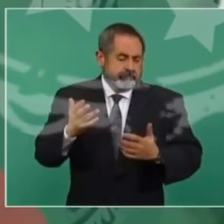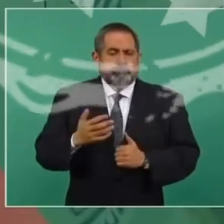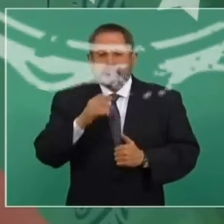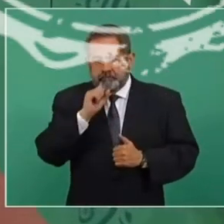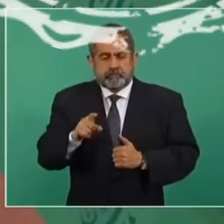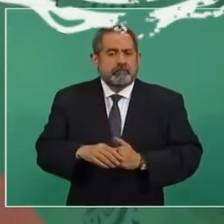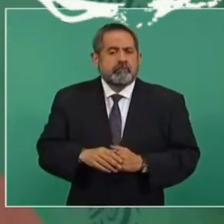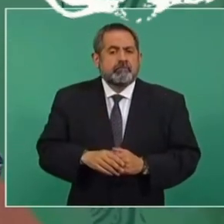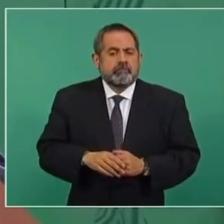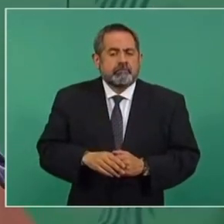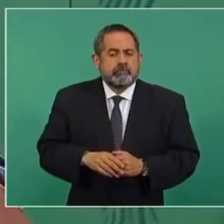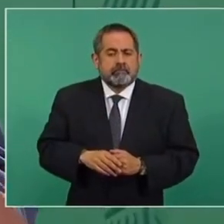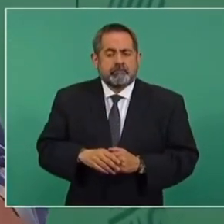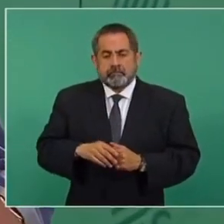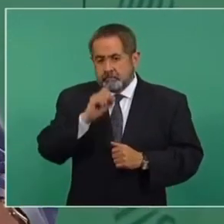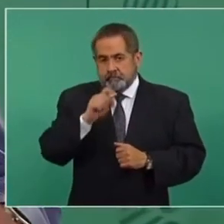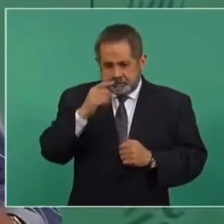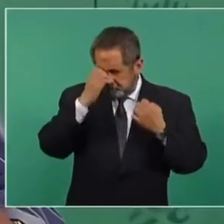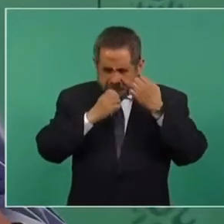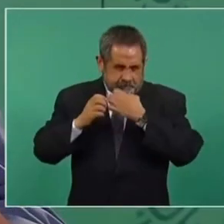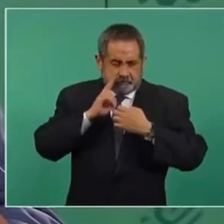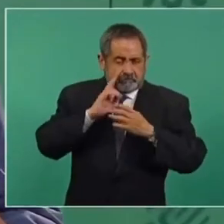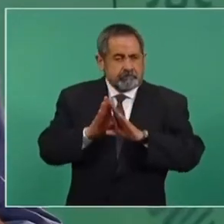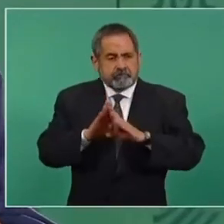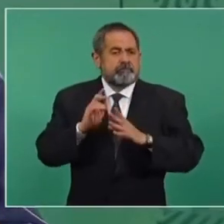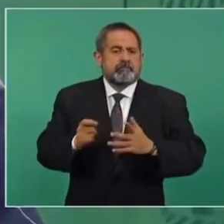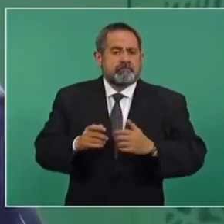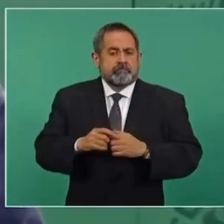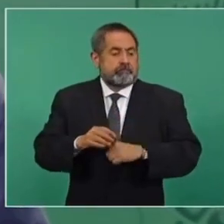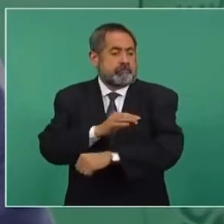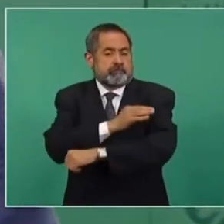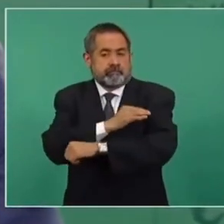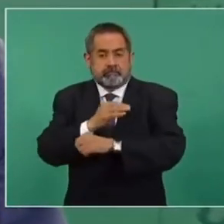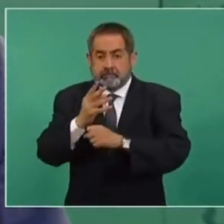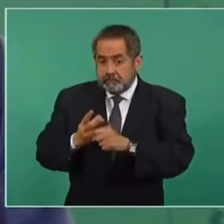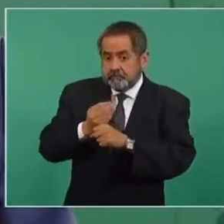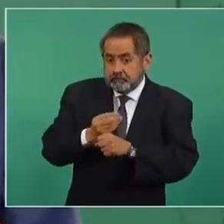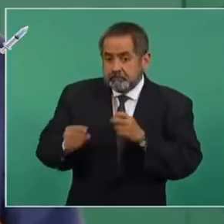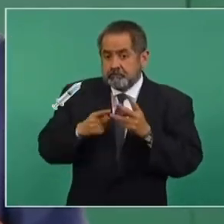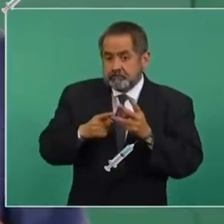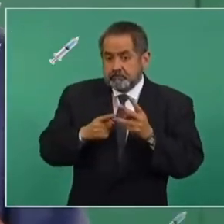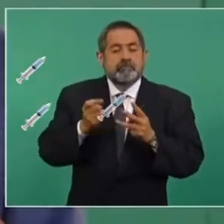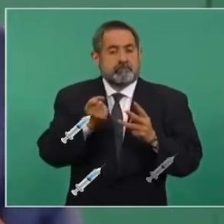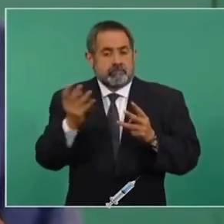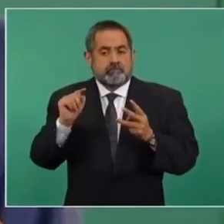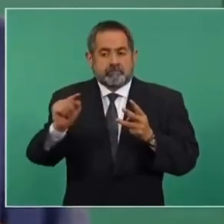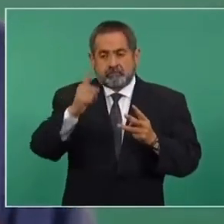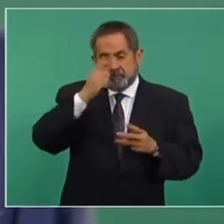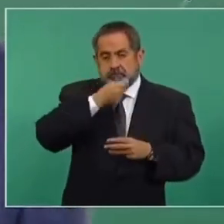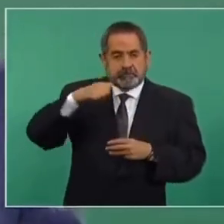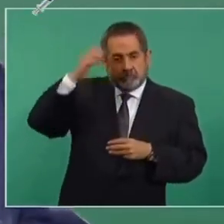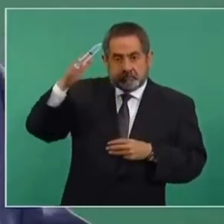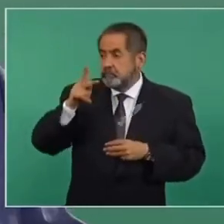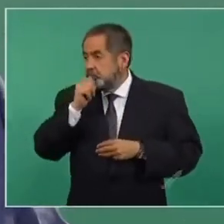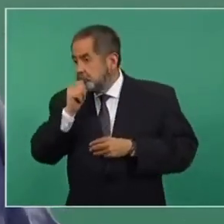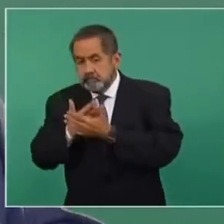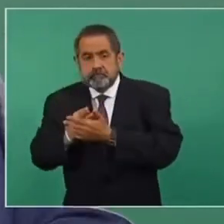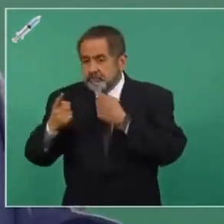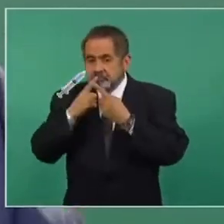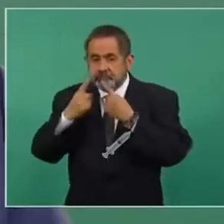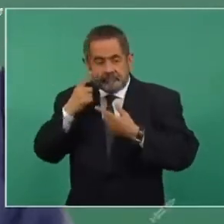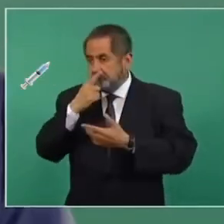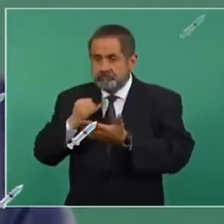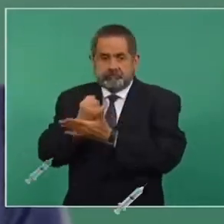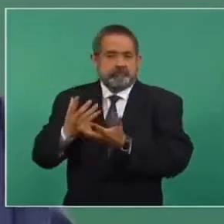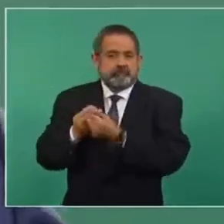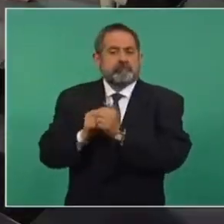Y se va a analizar la vacuna de refuerzo en algunos casos, sobre todo para adultos mayores, pero eso todavía lo tienen que